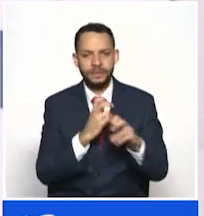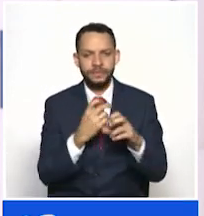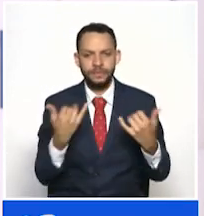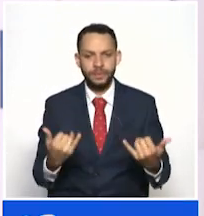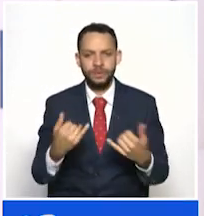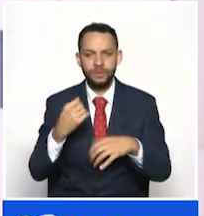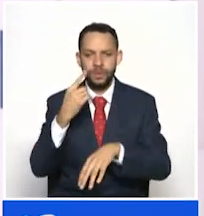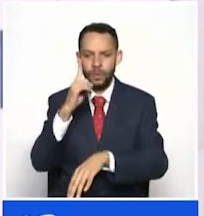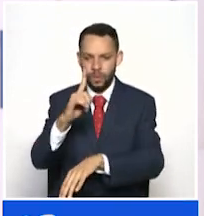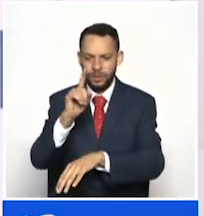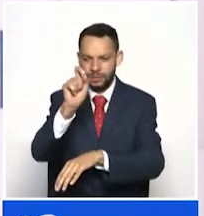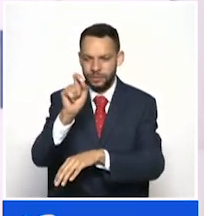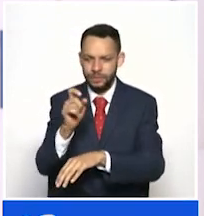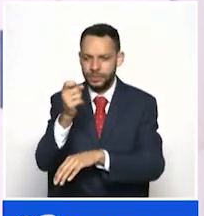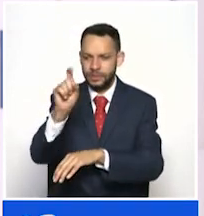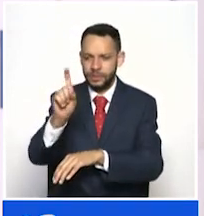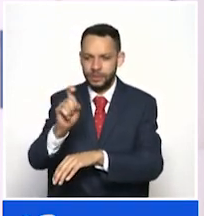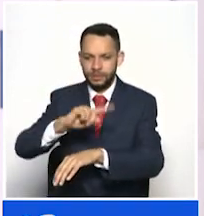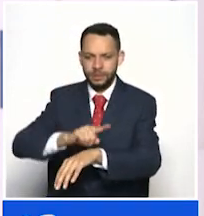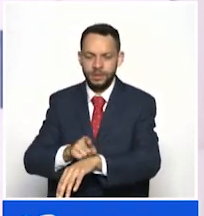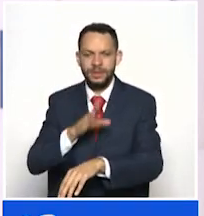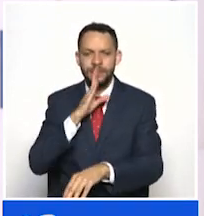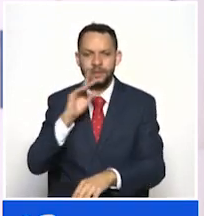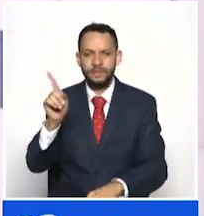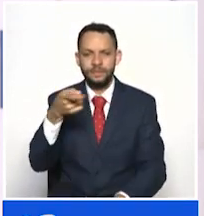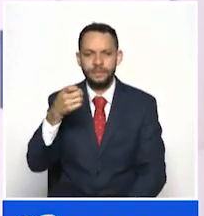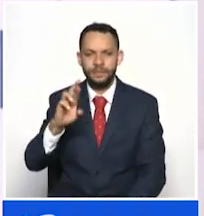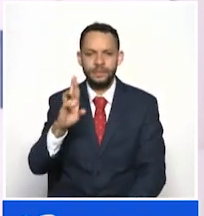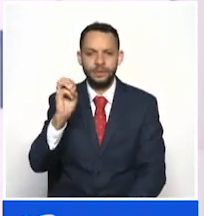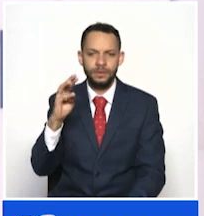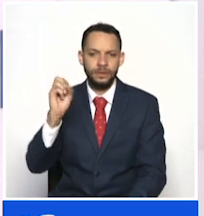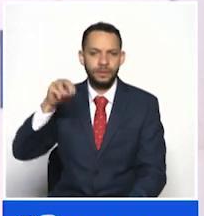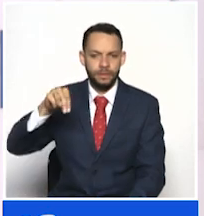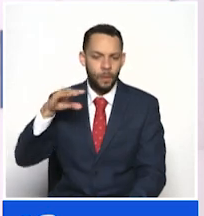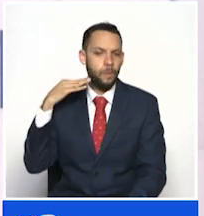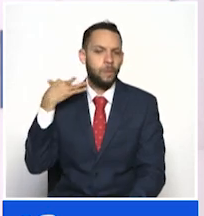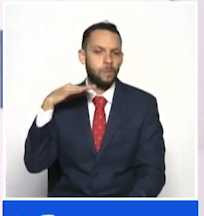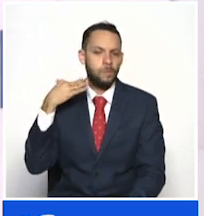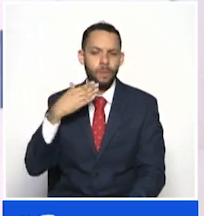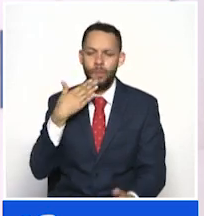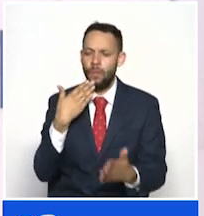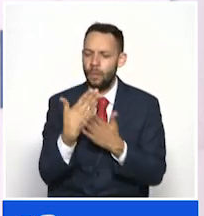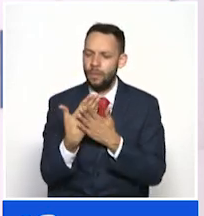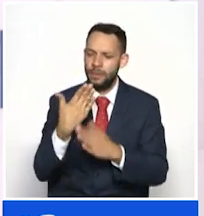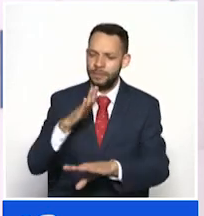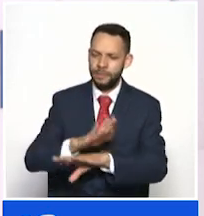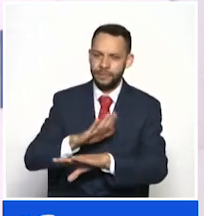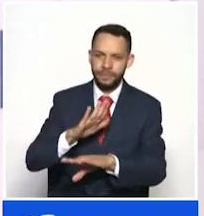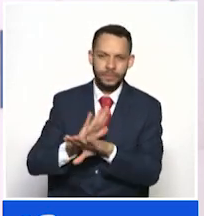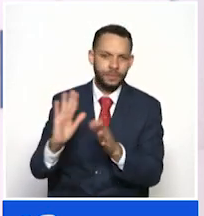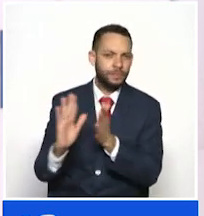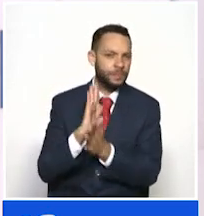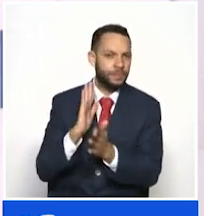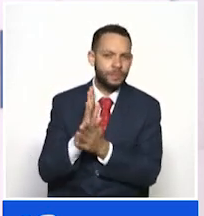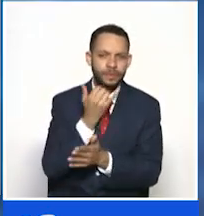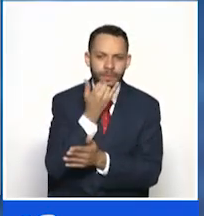tarde con seis minutos, hacemos enlace con Germán Sastre desde la ciudad de Armenia. Germán, muy buenas tardes. Adelante con la información.